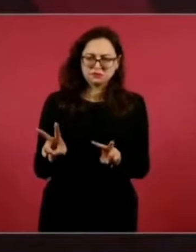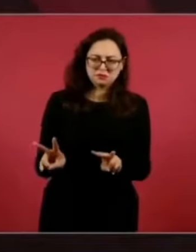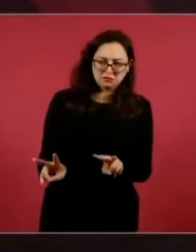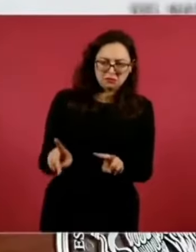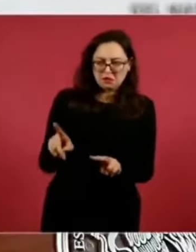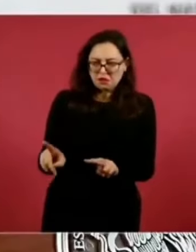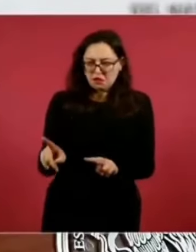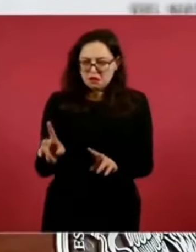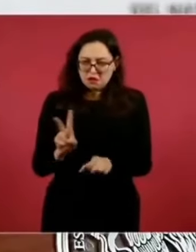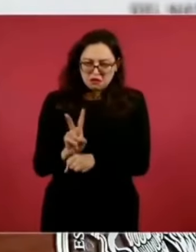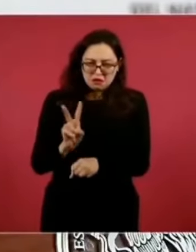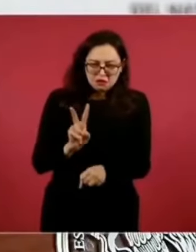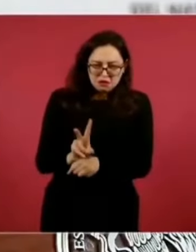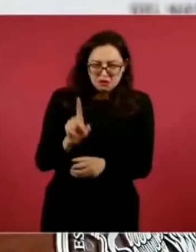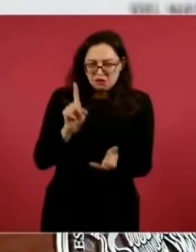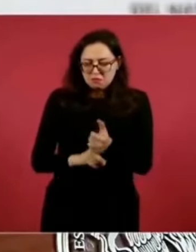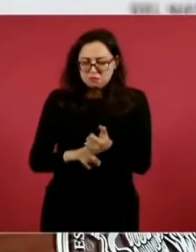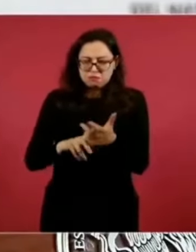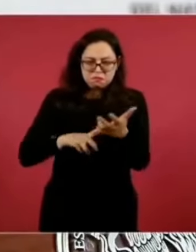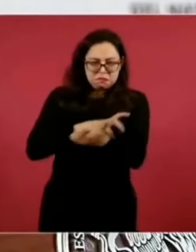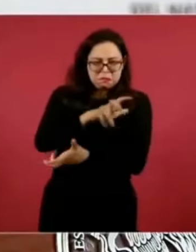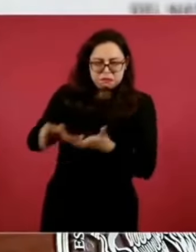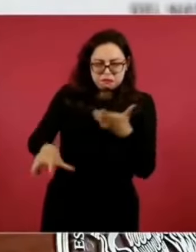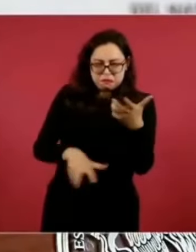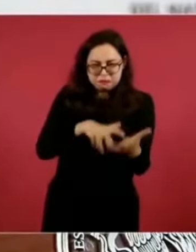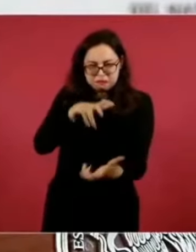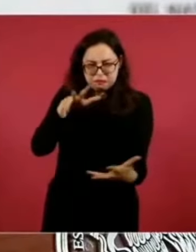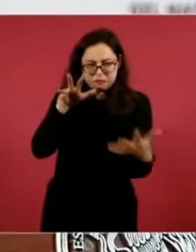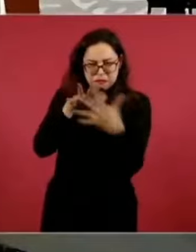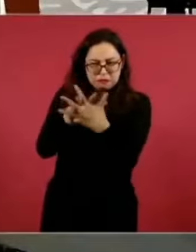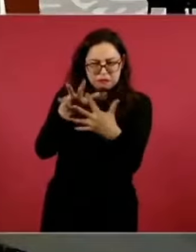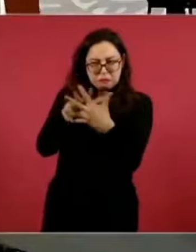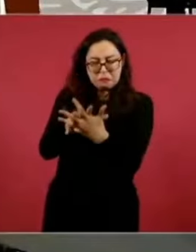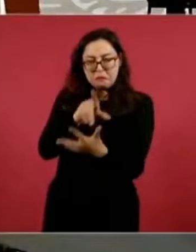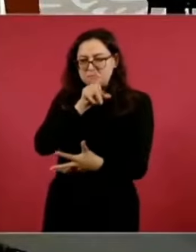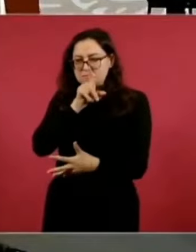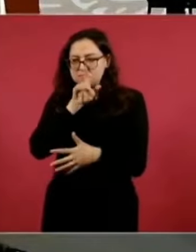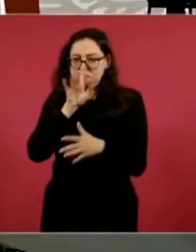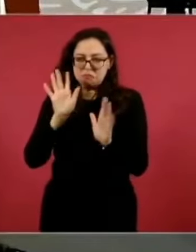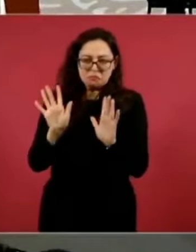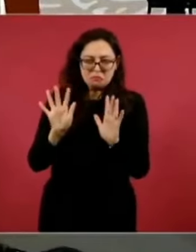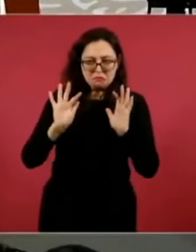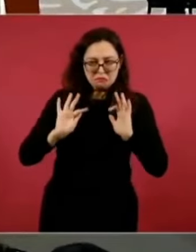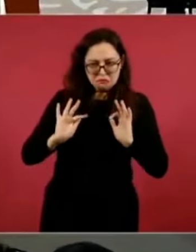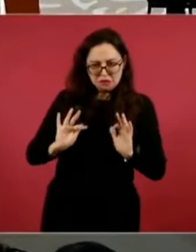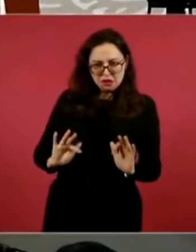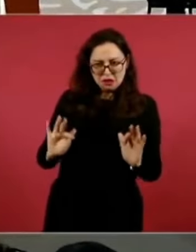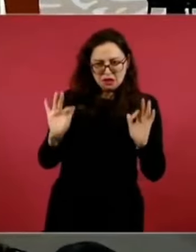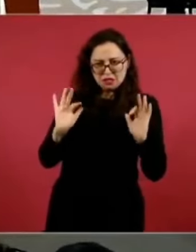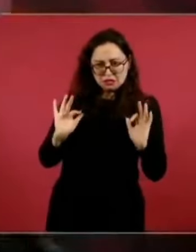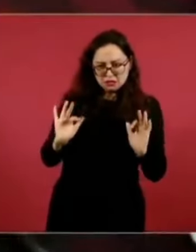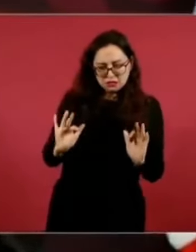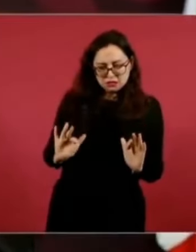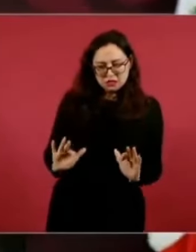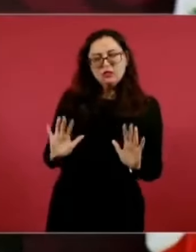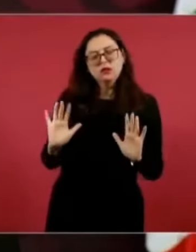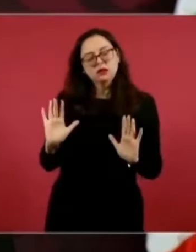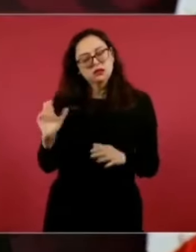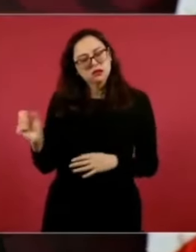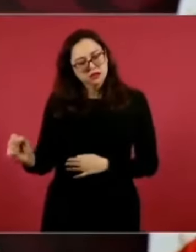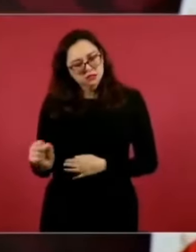sucediendo? La es lo que está sucediendo y que la